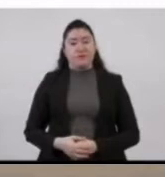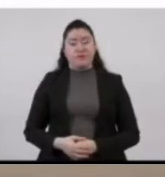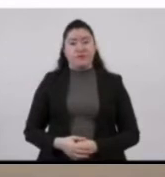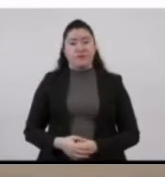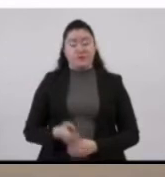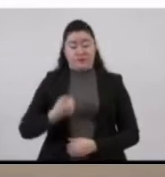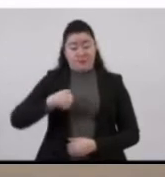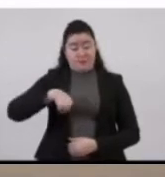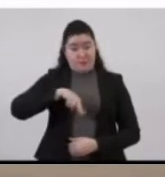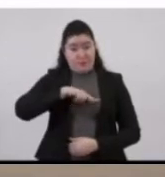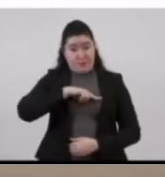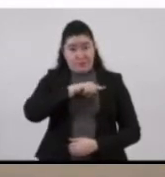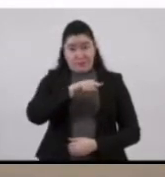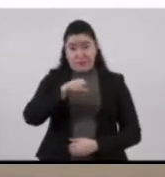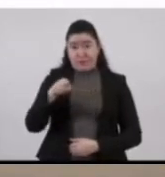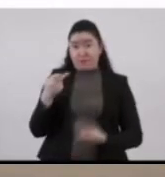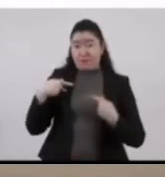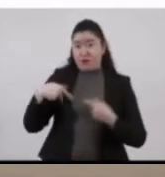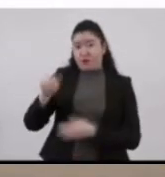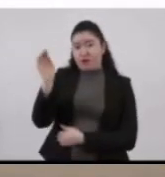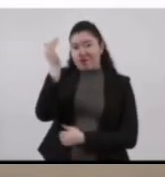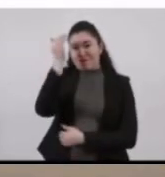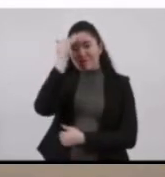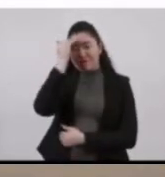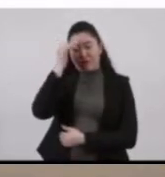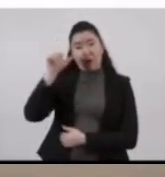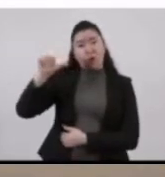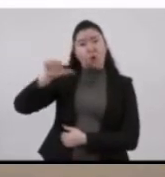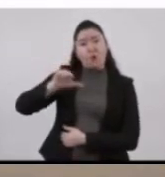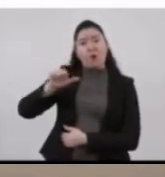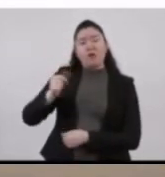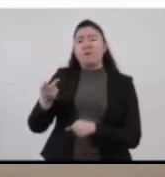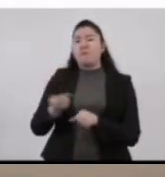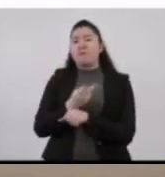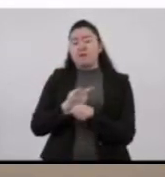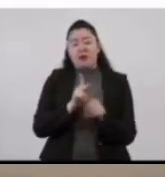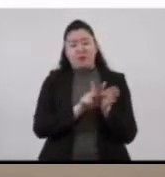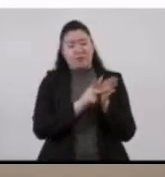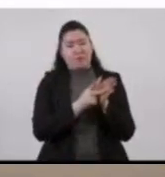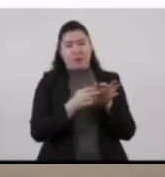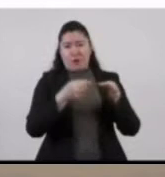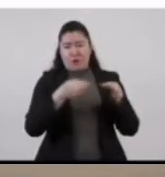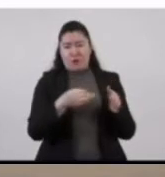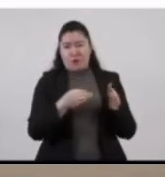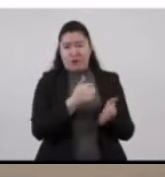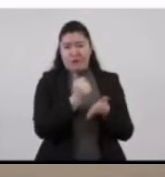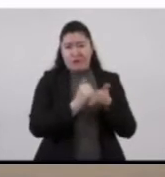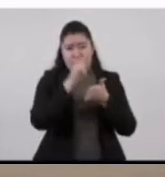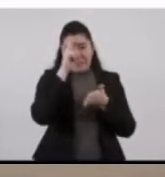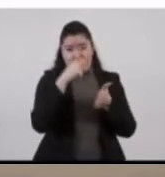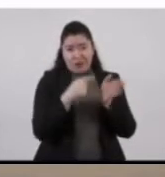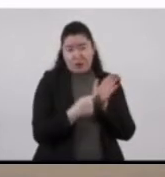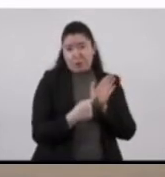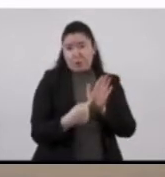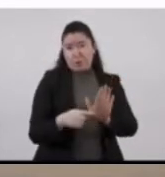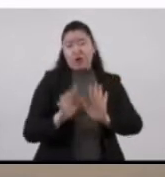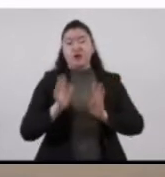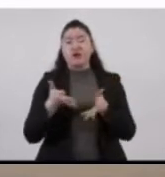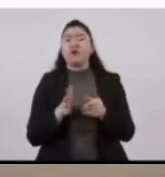Queremos hacer el conocimiento de la ciudadanía que el día de hoy se publicó en la Gaceta Oficial de la Ciudad de México